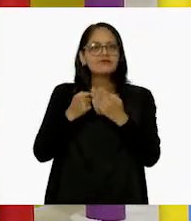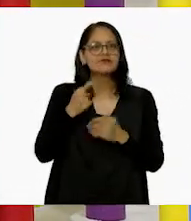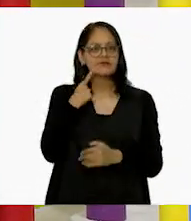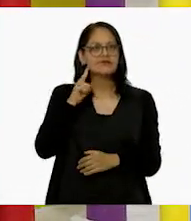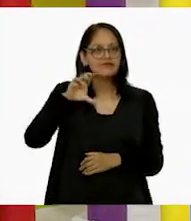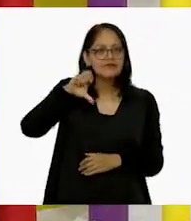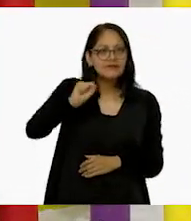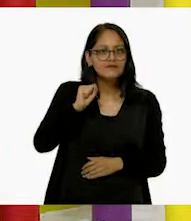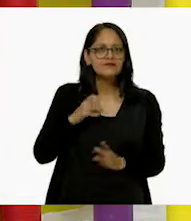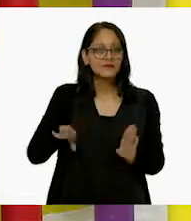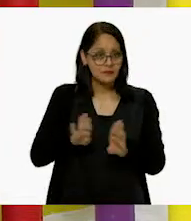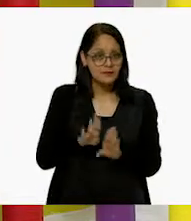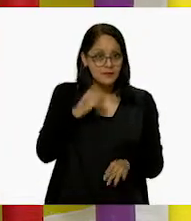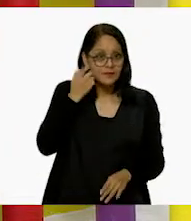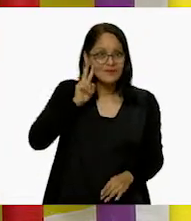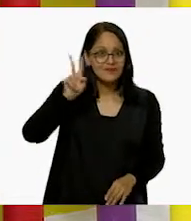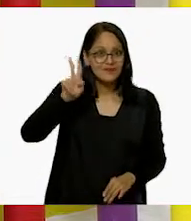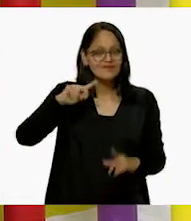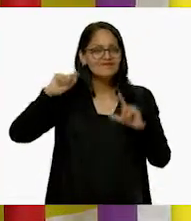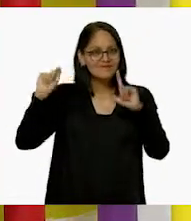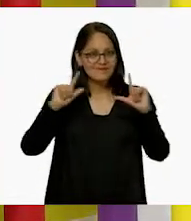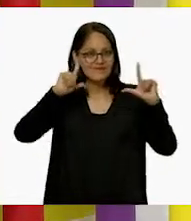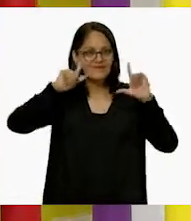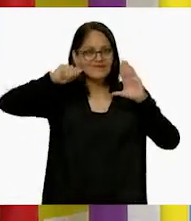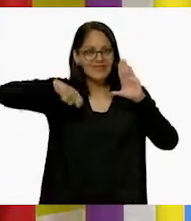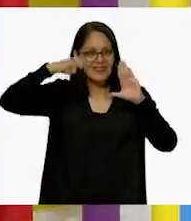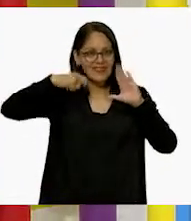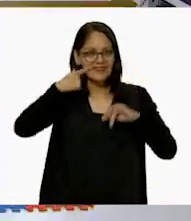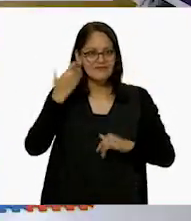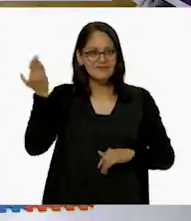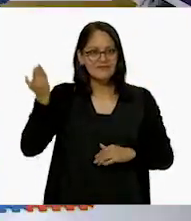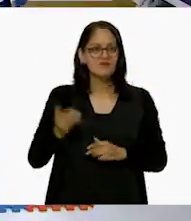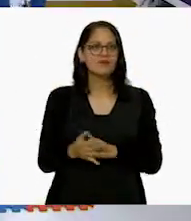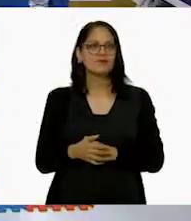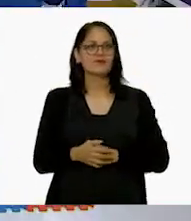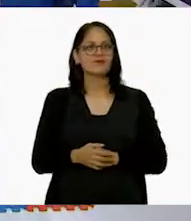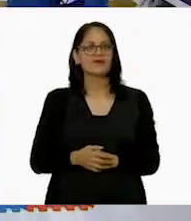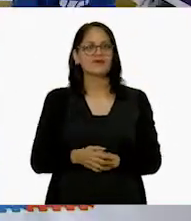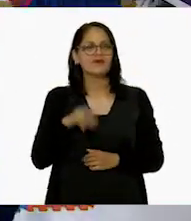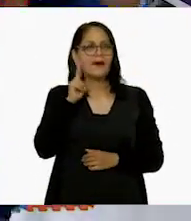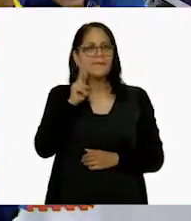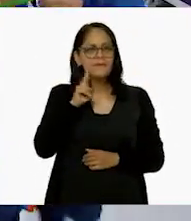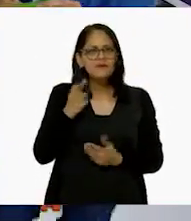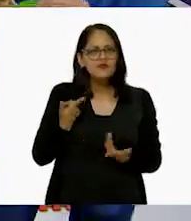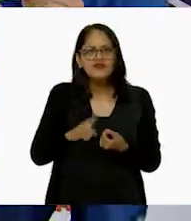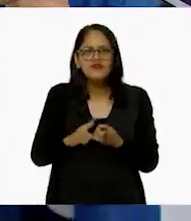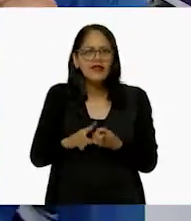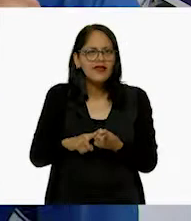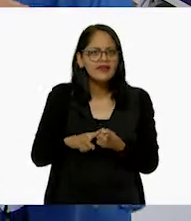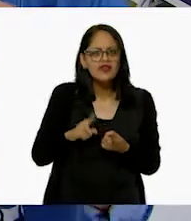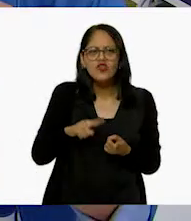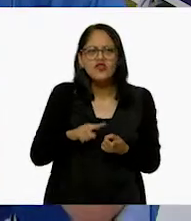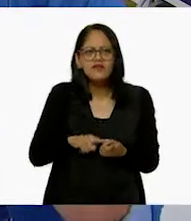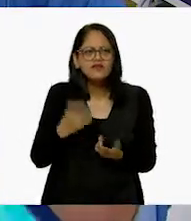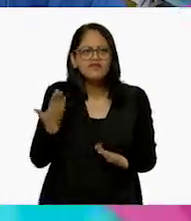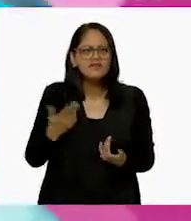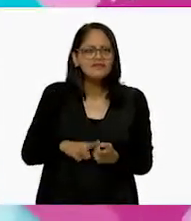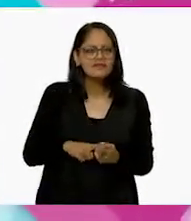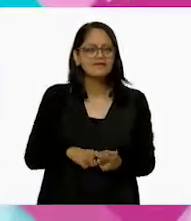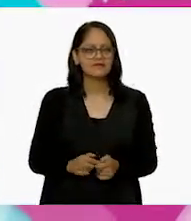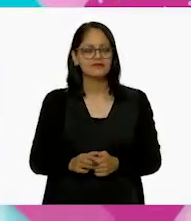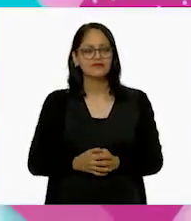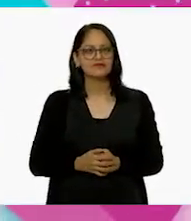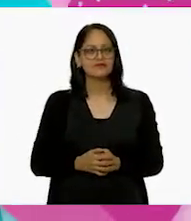encontraron a su alrededor. ¿Quieren verlas? A ver, vamos a verlas. Yo quiero saber. poner play. A ver, ¿dónde está? ¿Dónde está? Play.